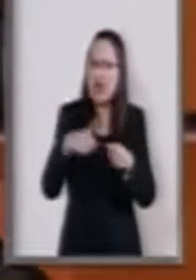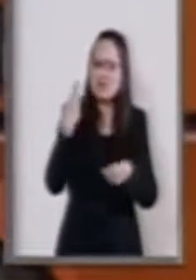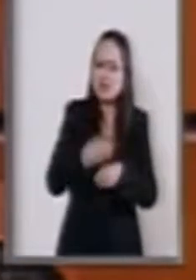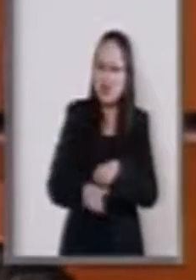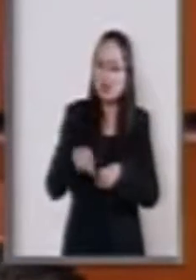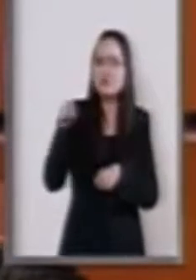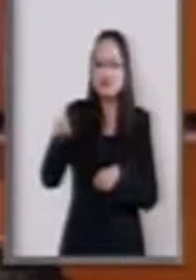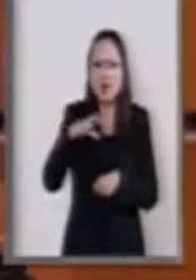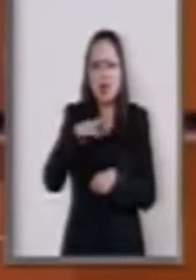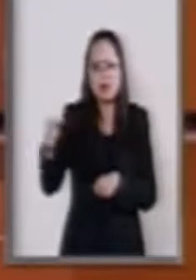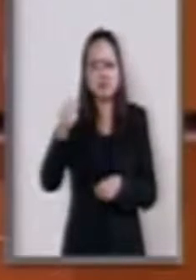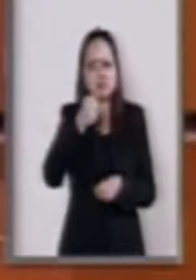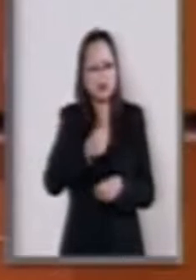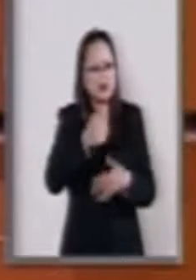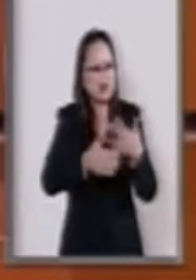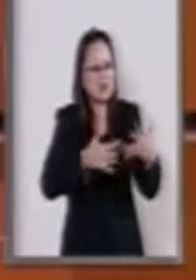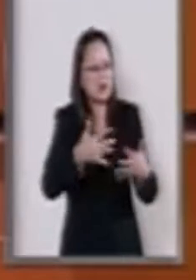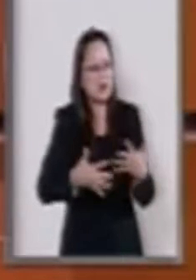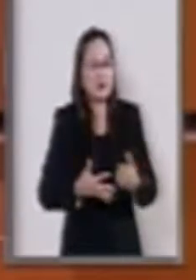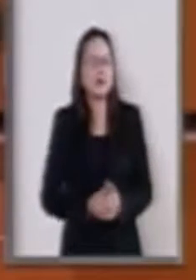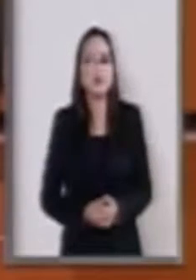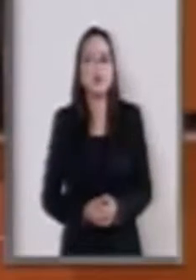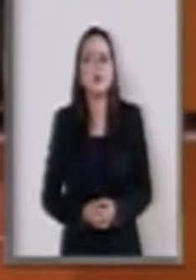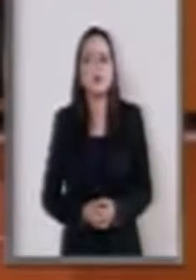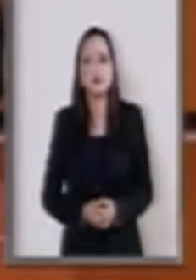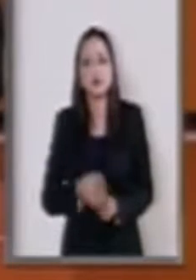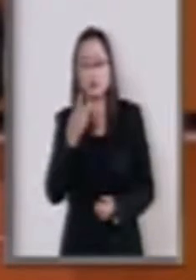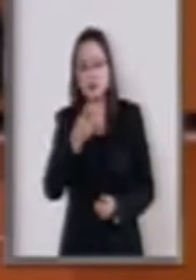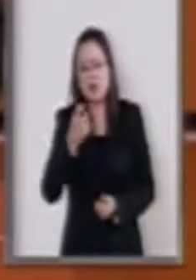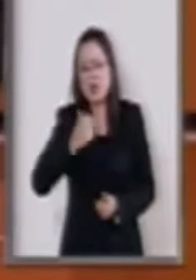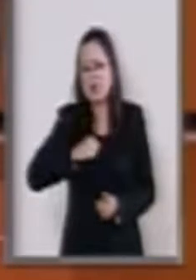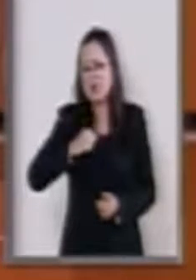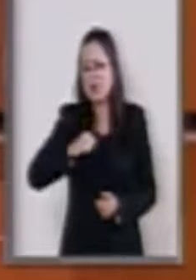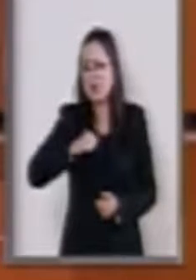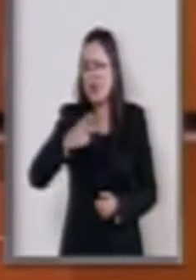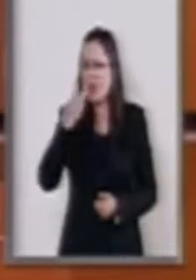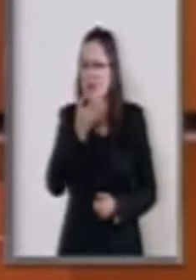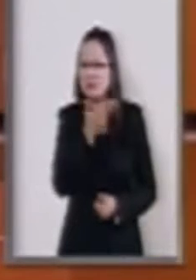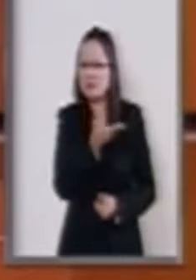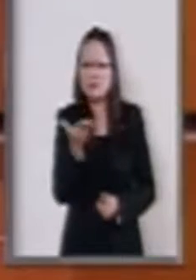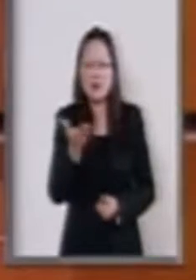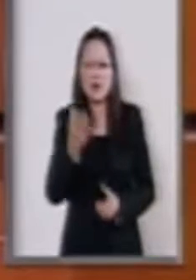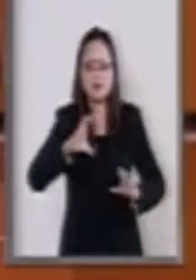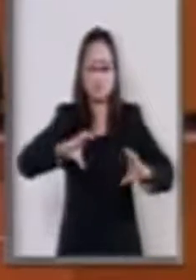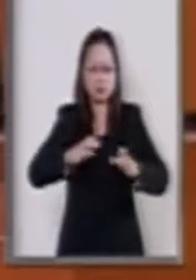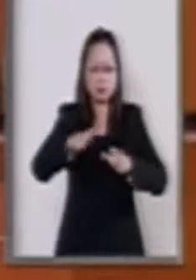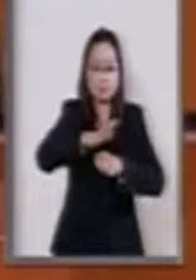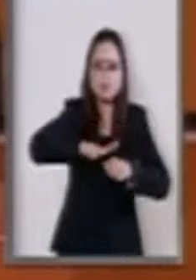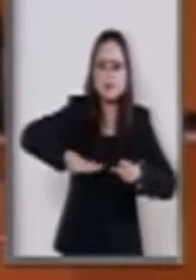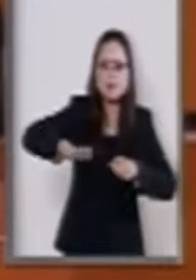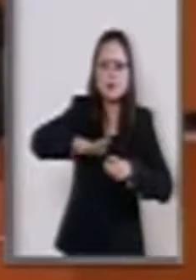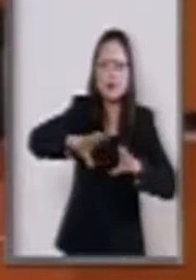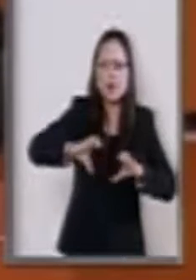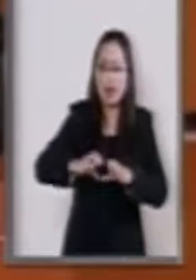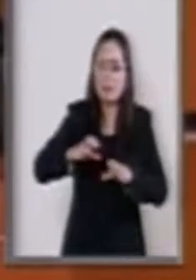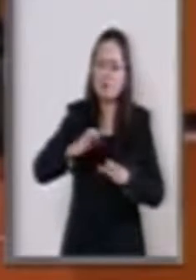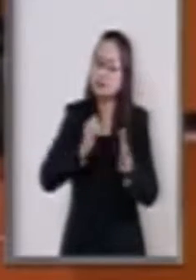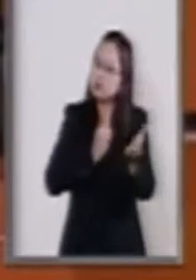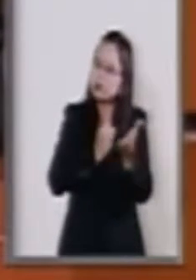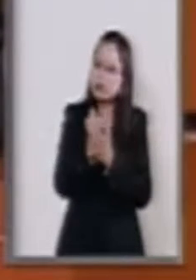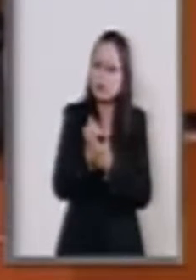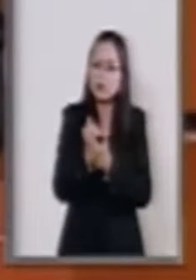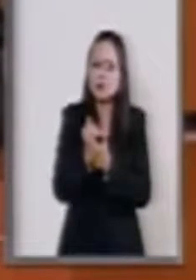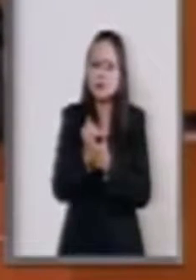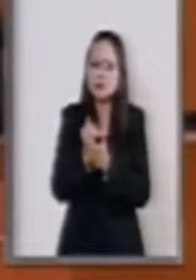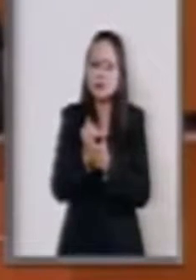En respuesta a esta antigua demanda, el constituyente permanente tomó la decisión